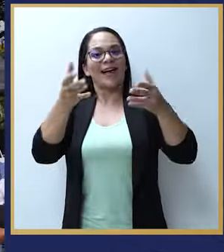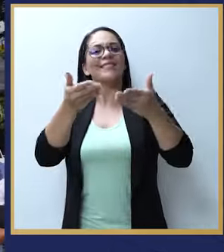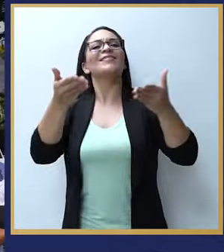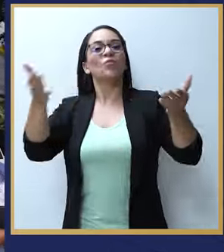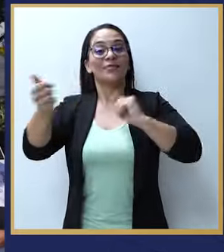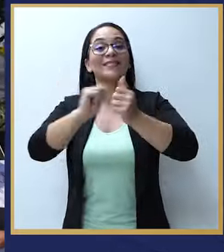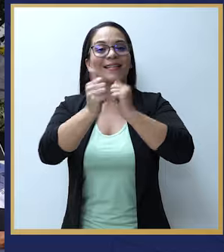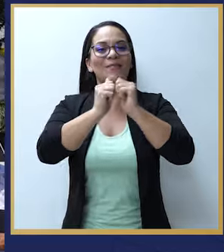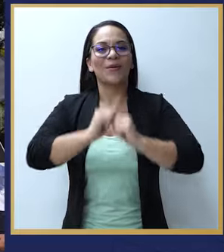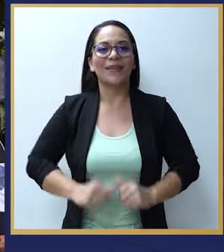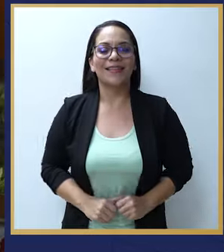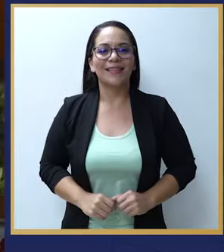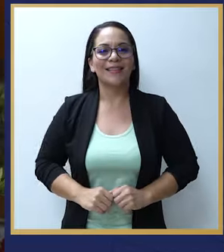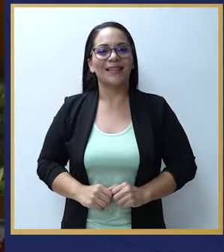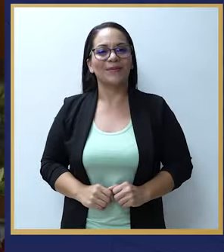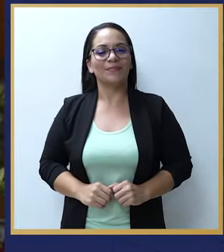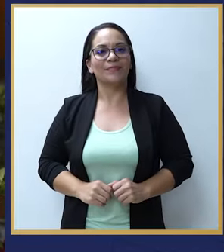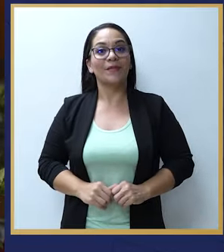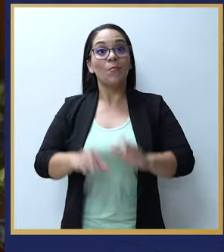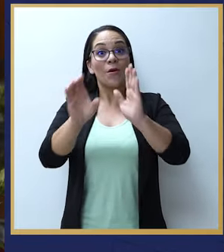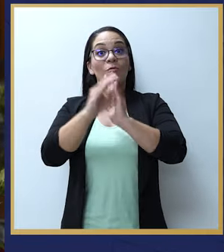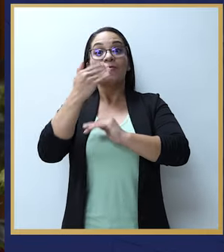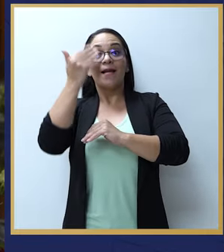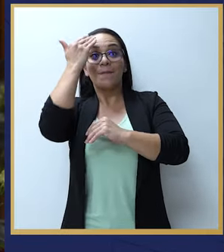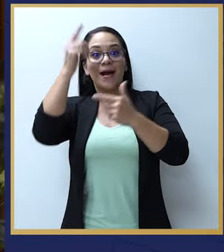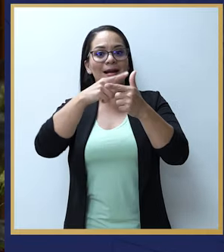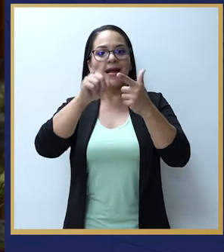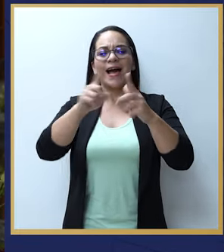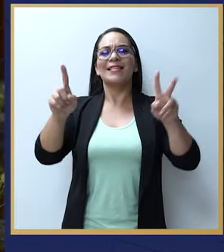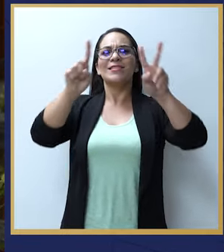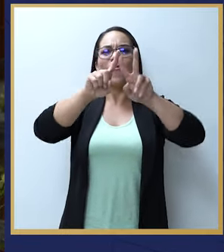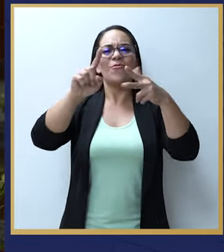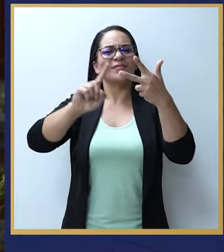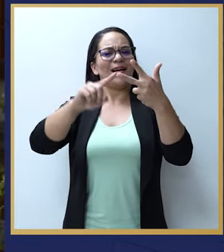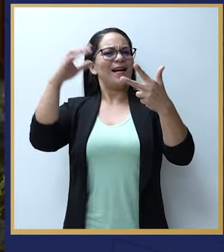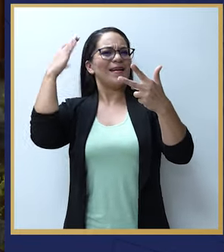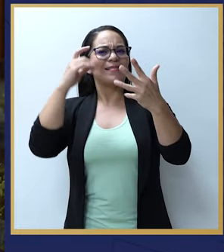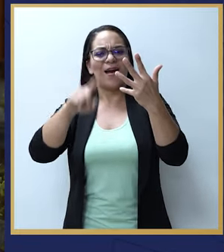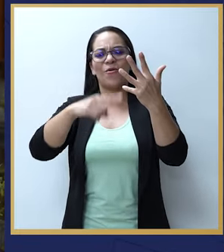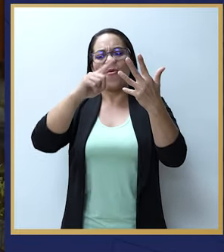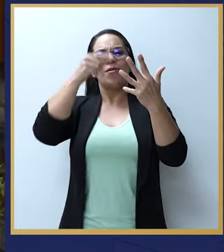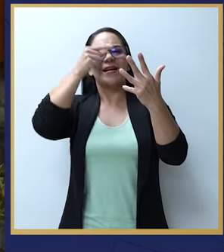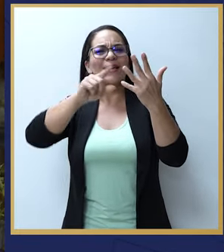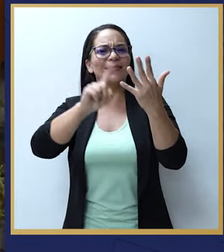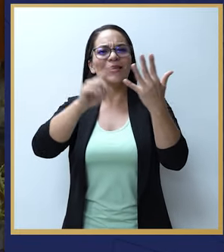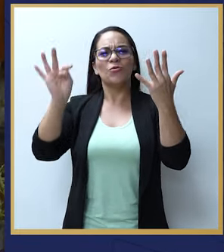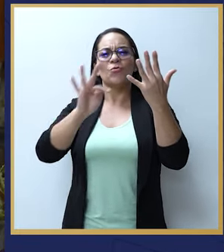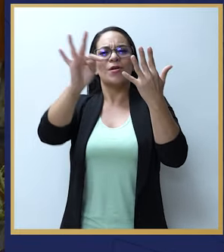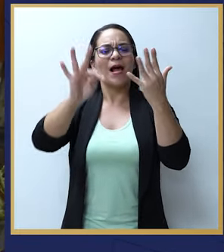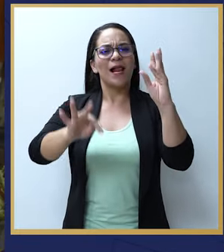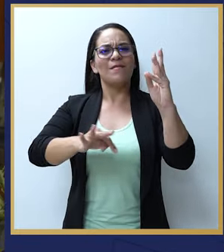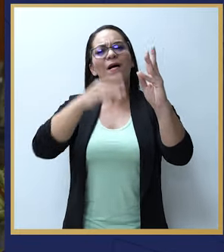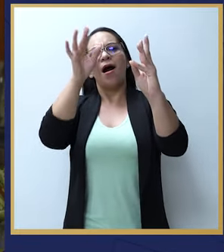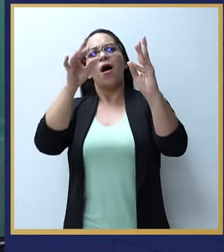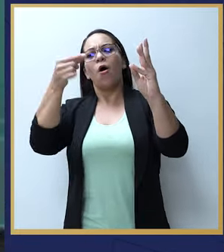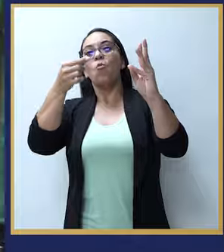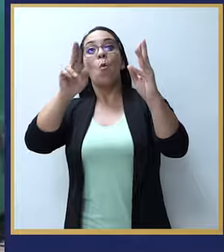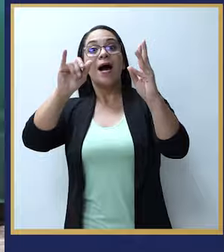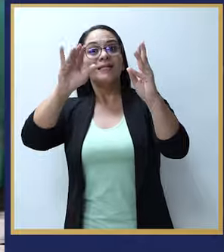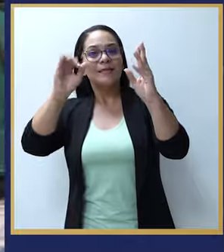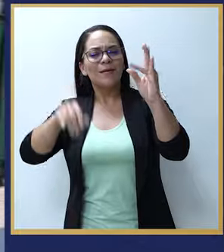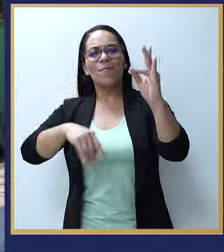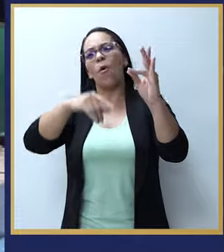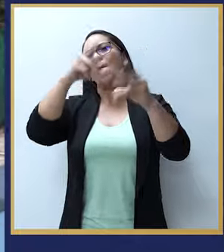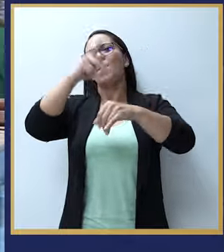del deporte. Lugares como Talamanca, Nicoya, Cartago, Grecia, Turrial, Baguasimo y Pocosí,